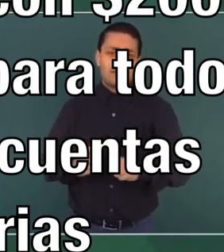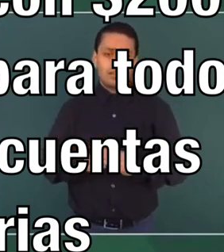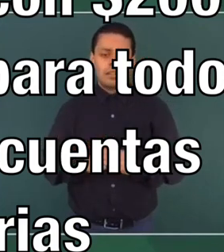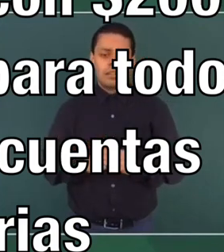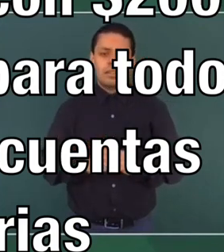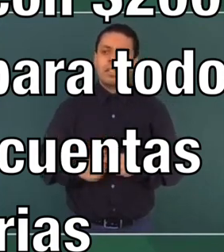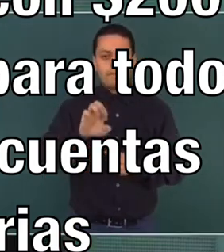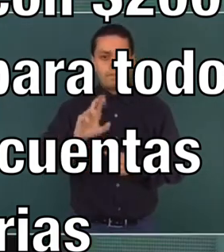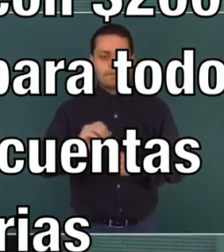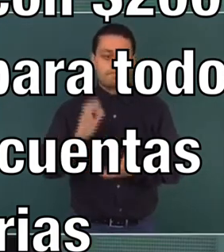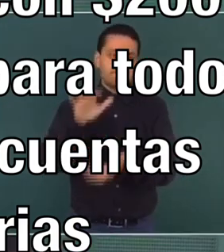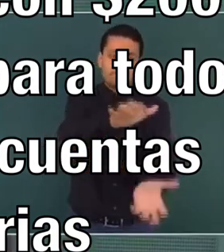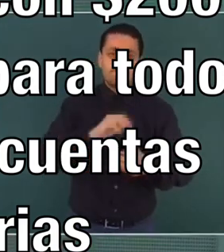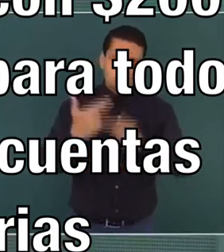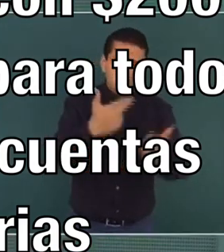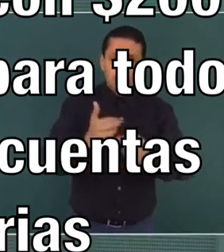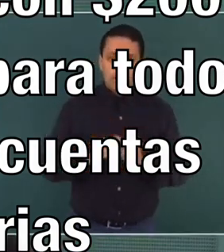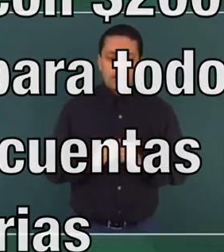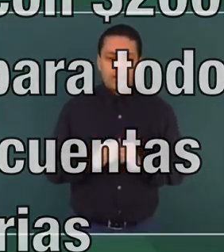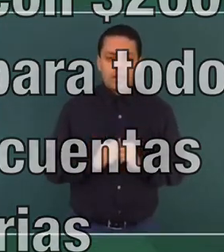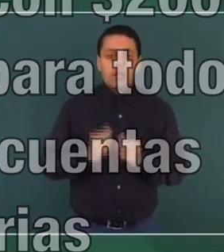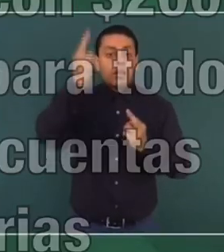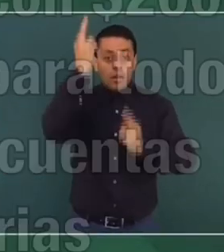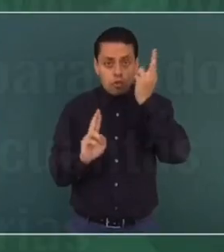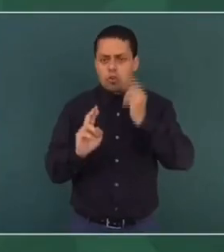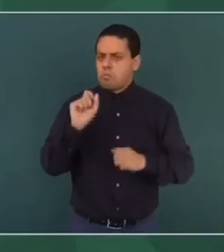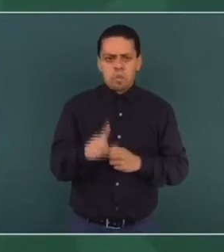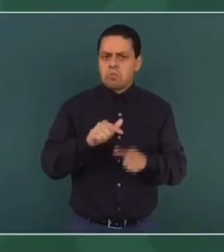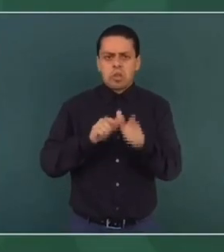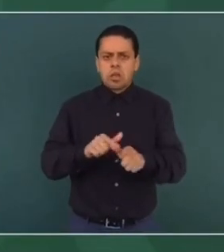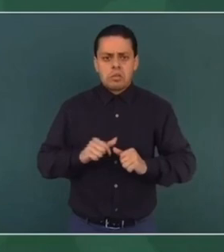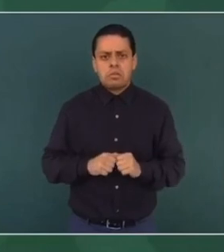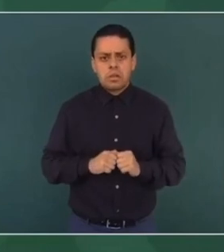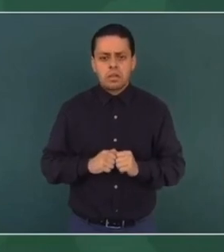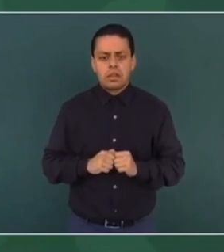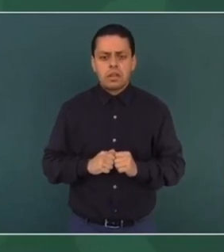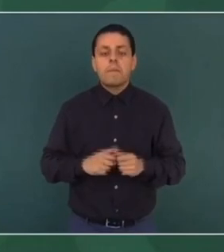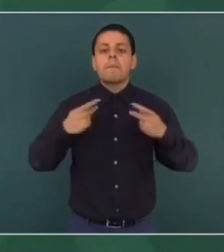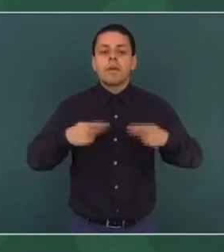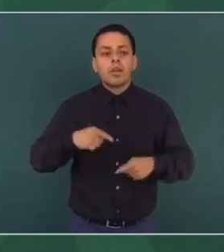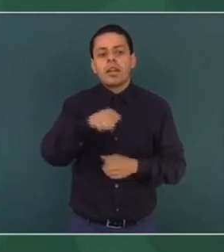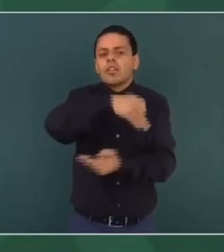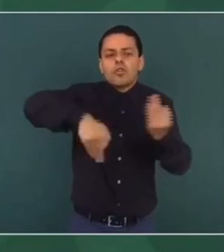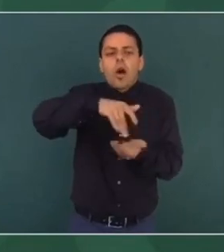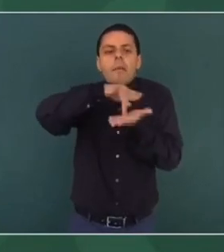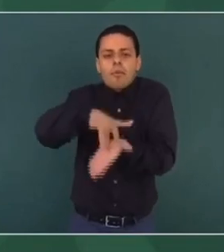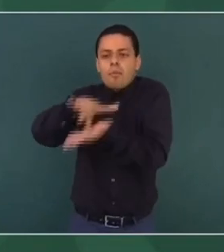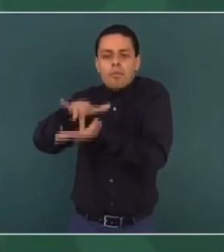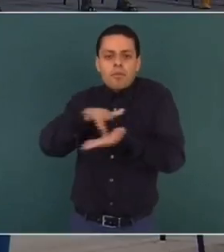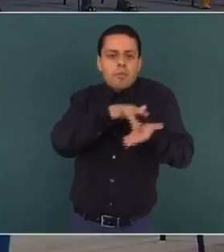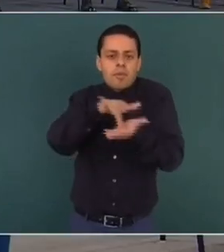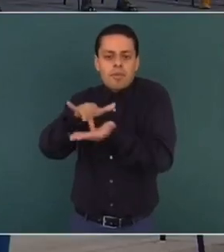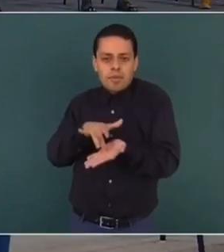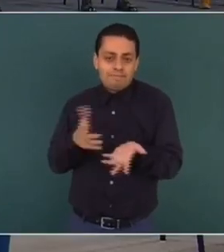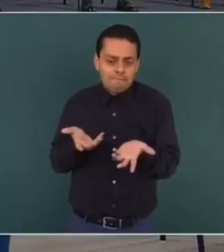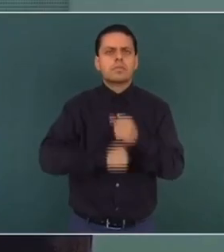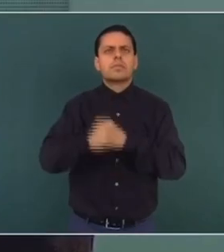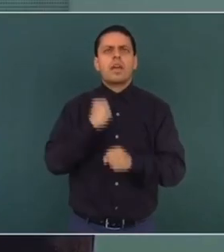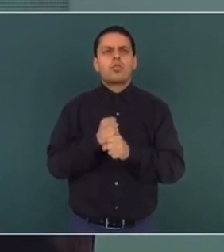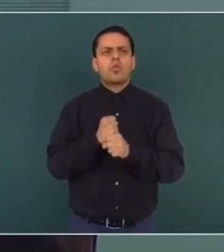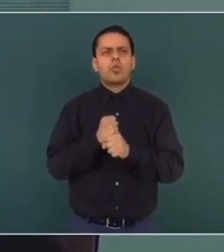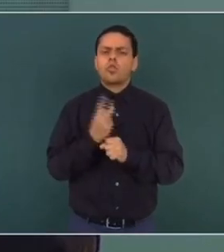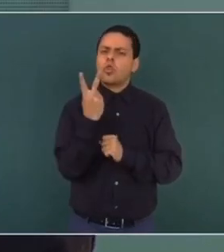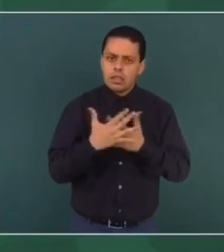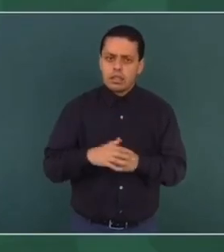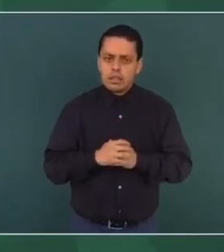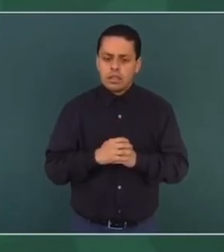financiado el pueblo. Todas las revoluciones se hacen así con la cooperación de la gente. Estos videos que se muestran en